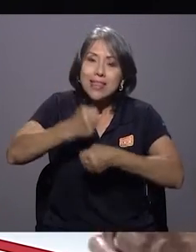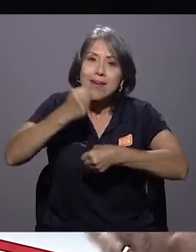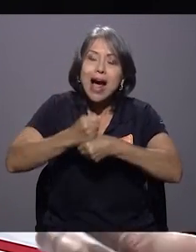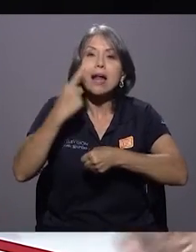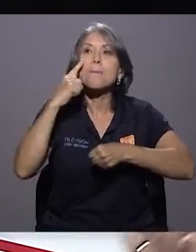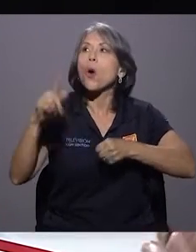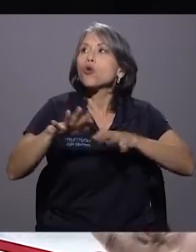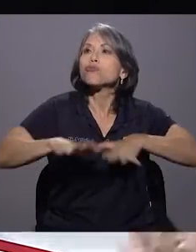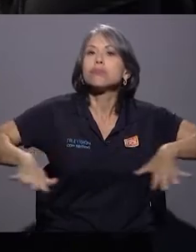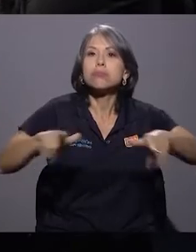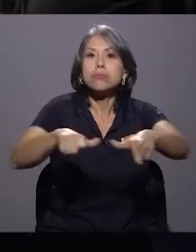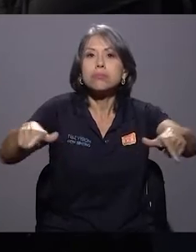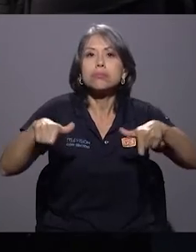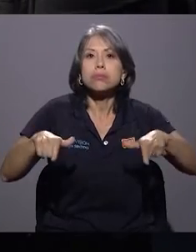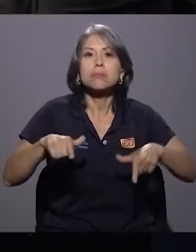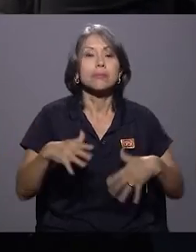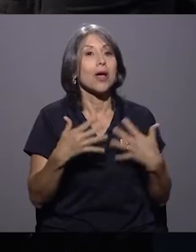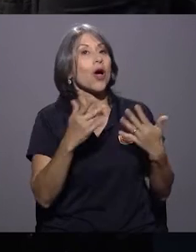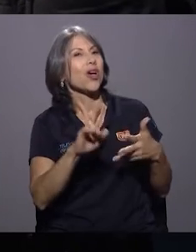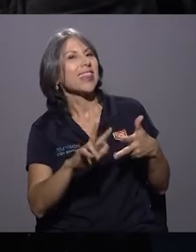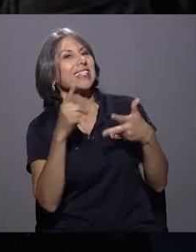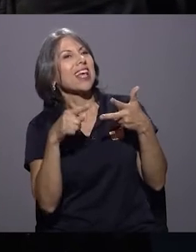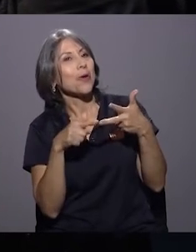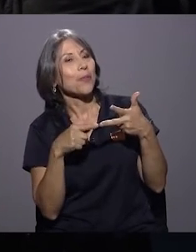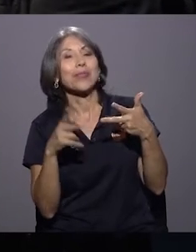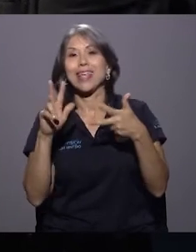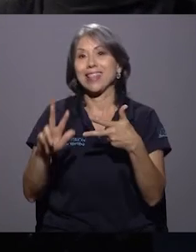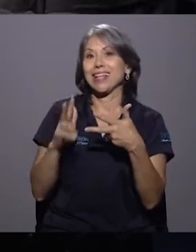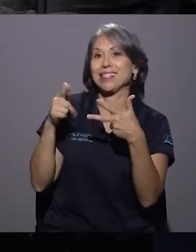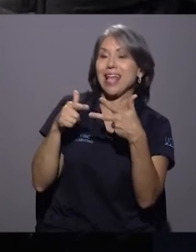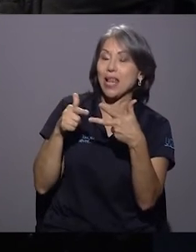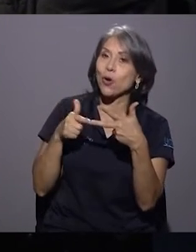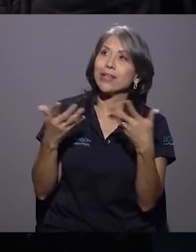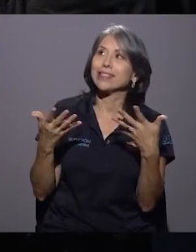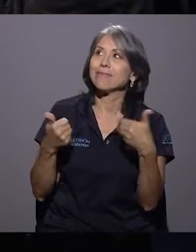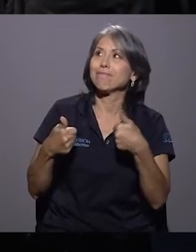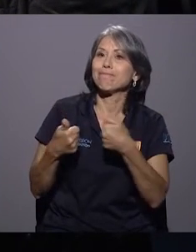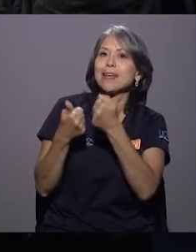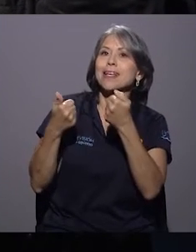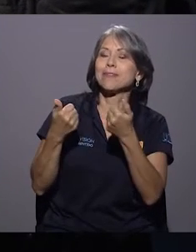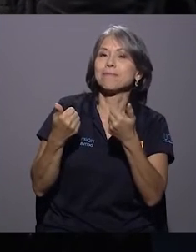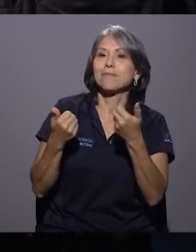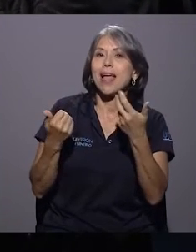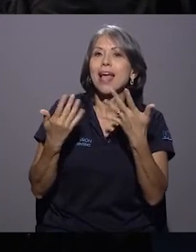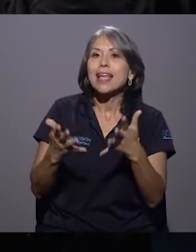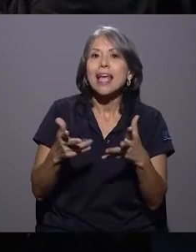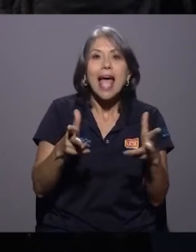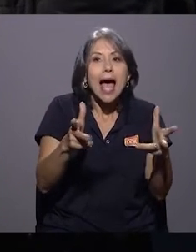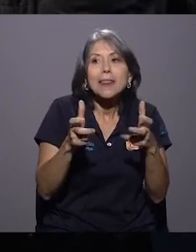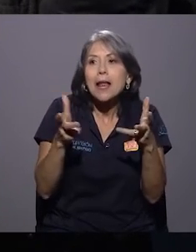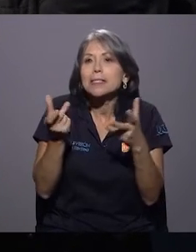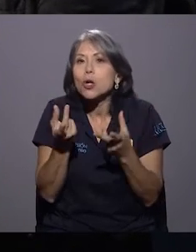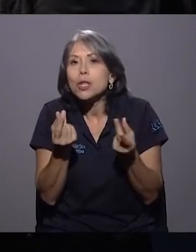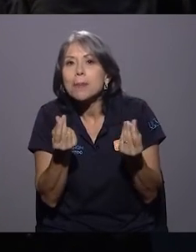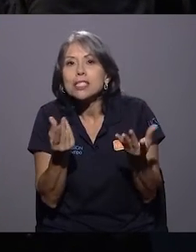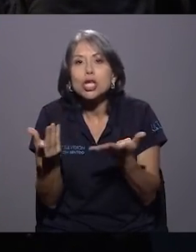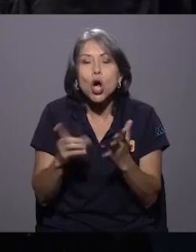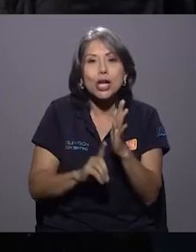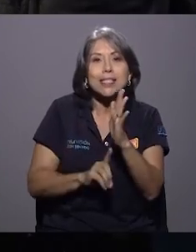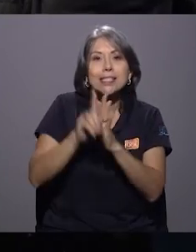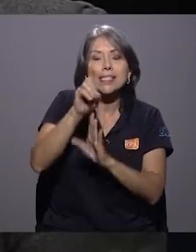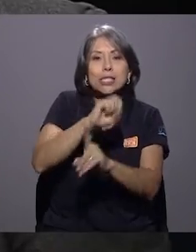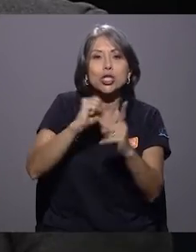cantón. Y el alcalde tiene que... tercero, don Juan. Y el tercero, claramente, es todo el tema de la atracción de inversiones, del desarrollo